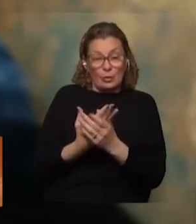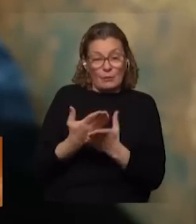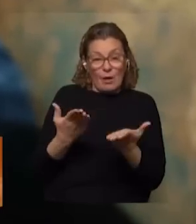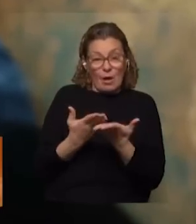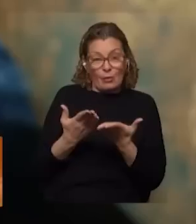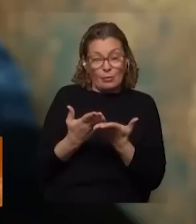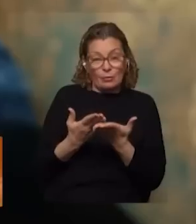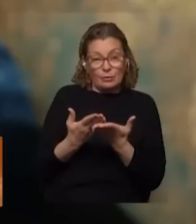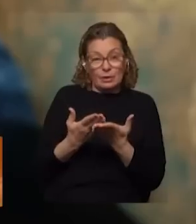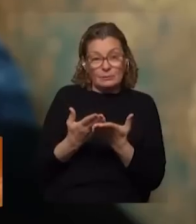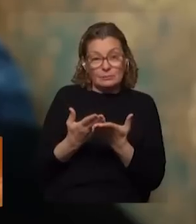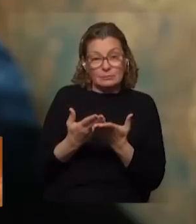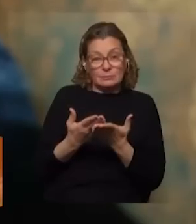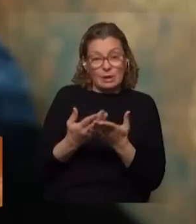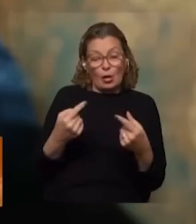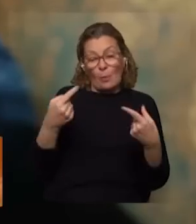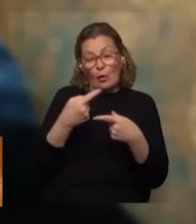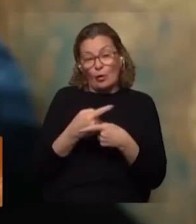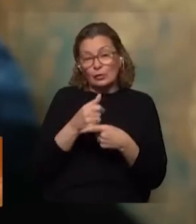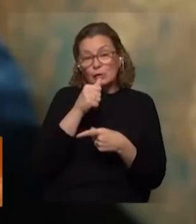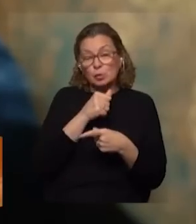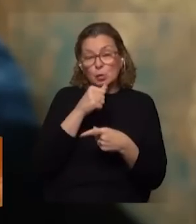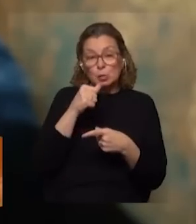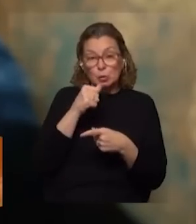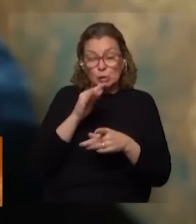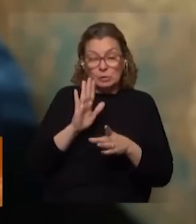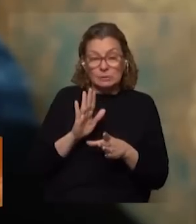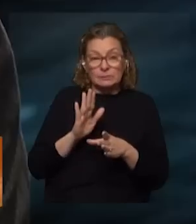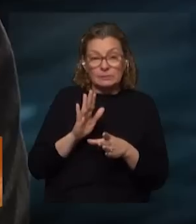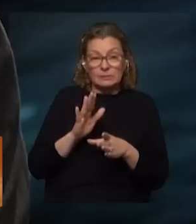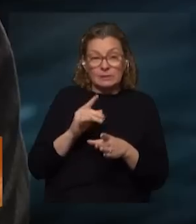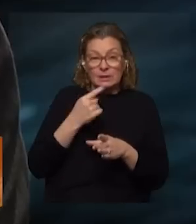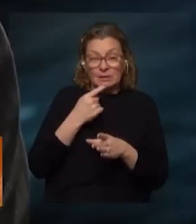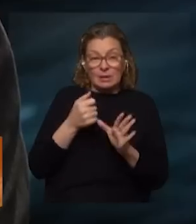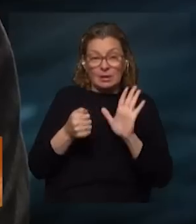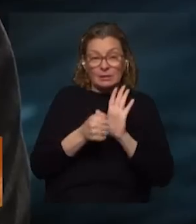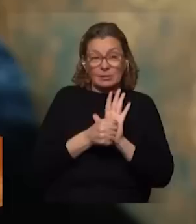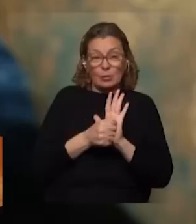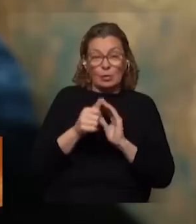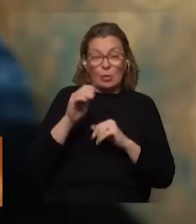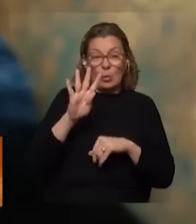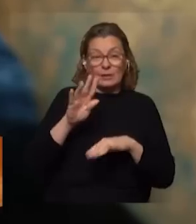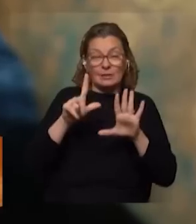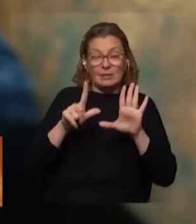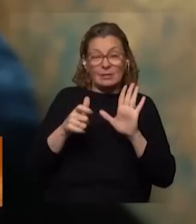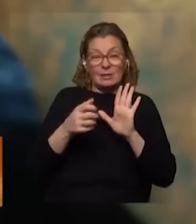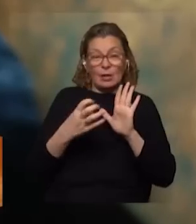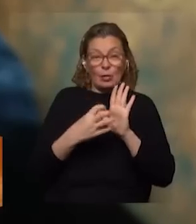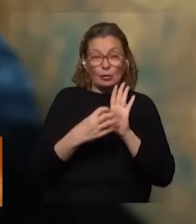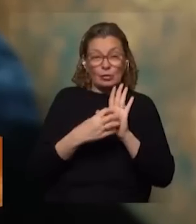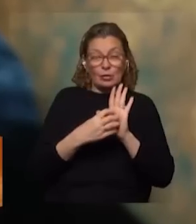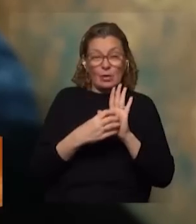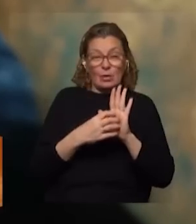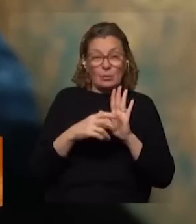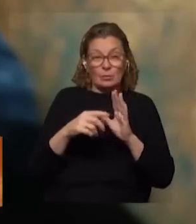adjudicado contra la resolución que adjudica que es lo fundamental el artículo 47 de la constitución y el manejo